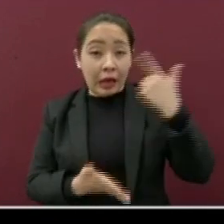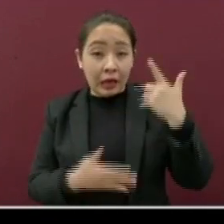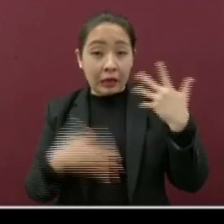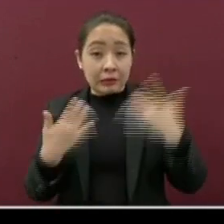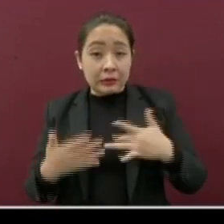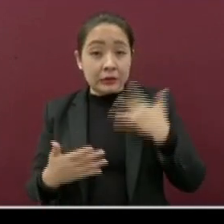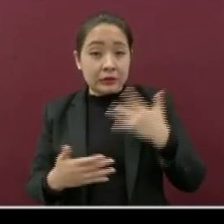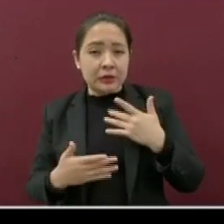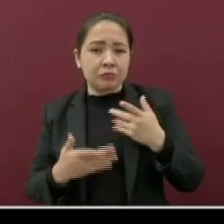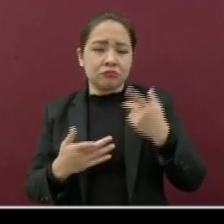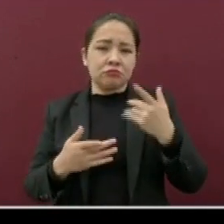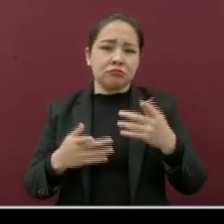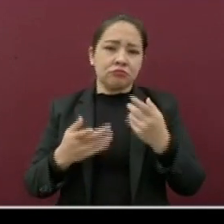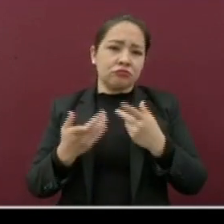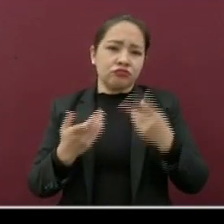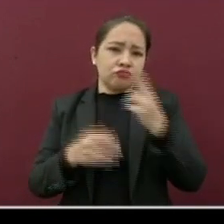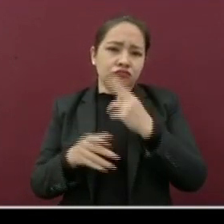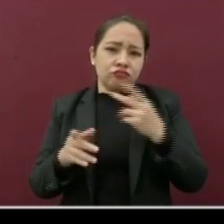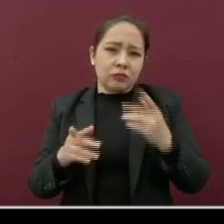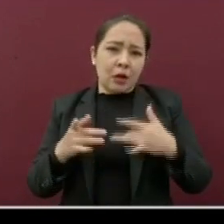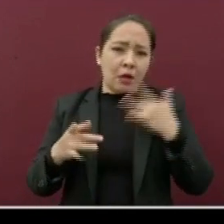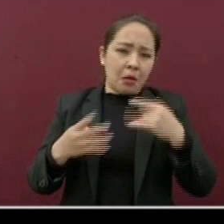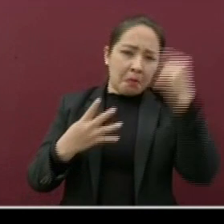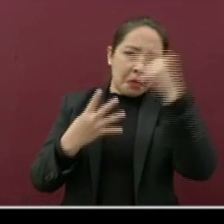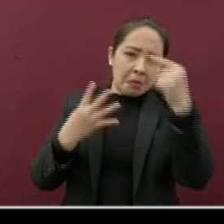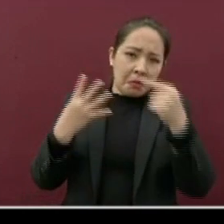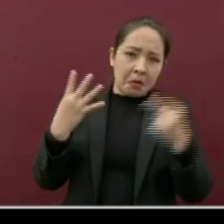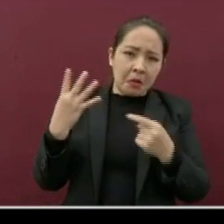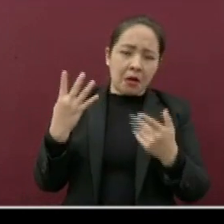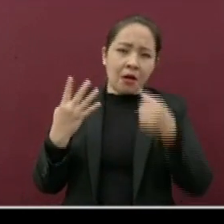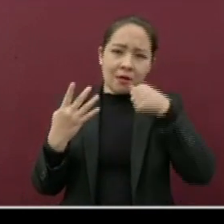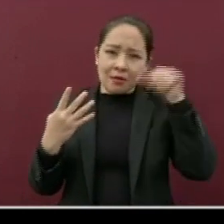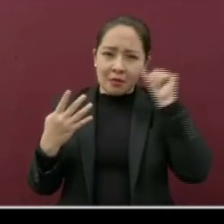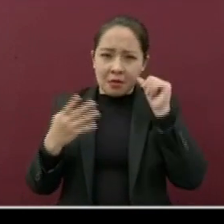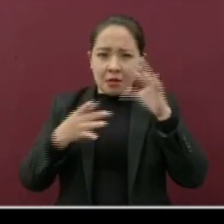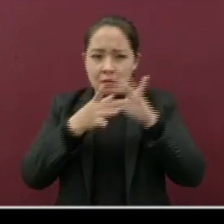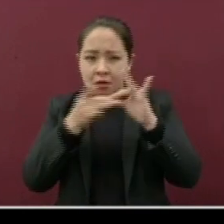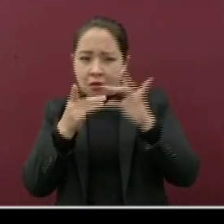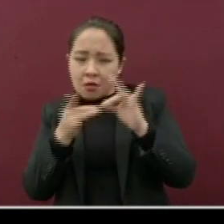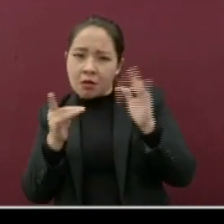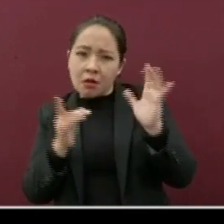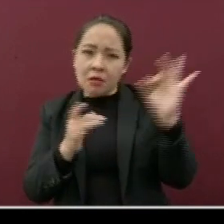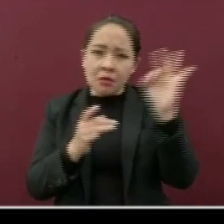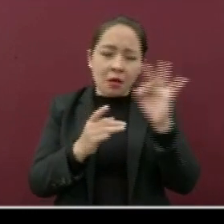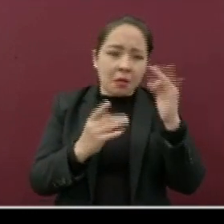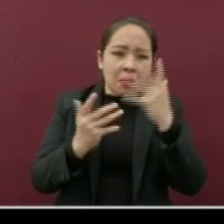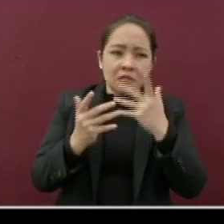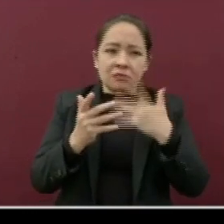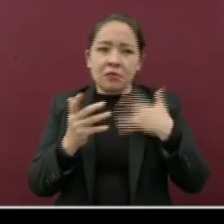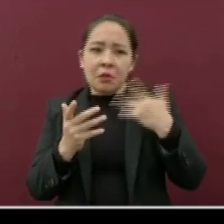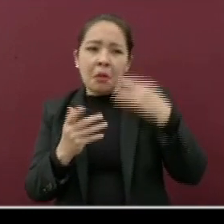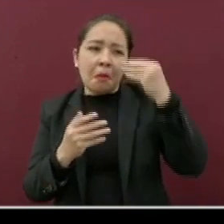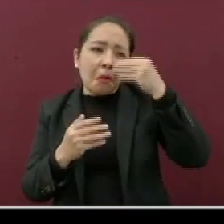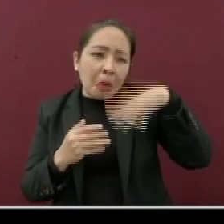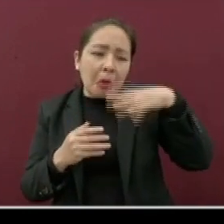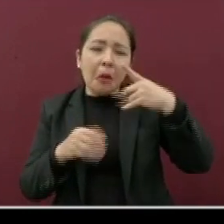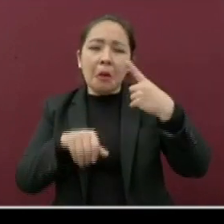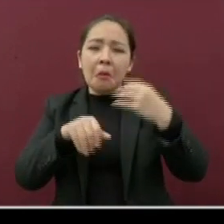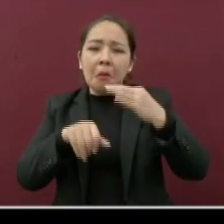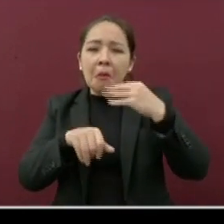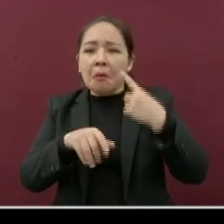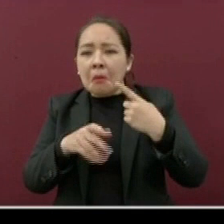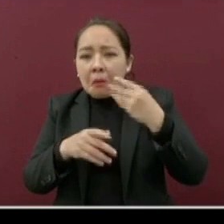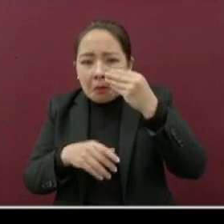sintomatología general, como lo que hemos mencionado el día de ayer, y que pueden confundirse con una gripe, una infección